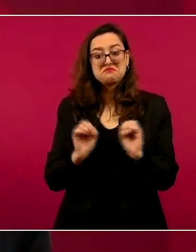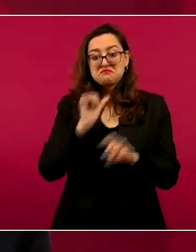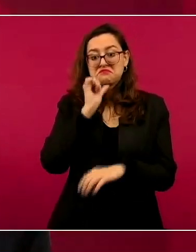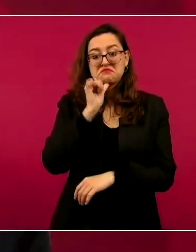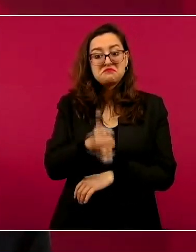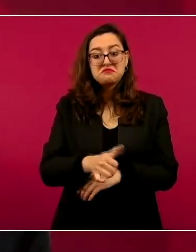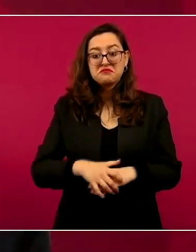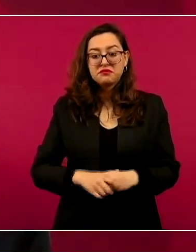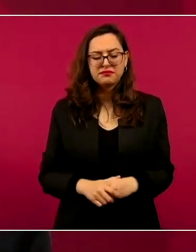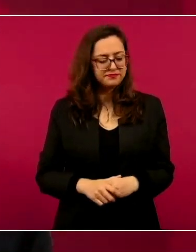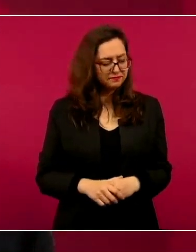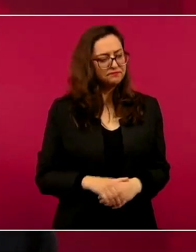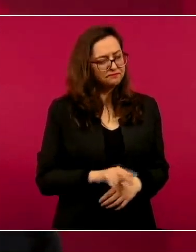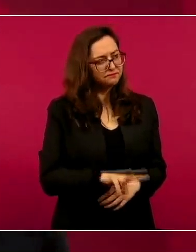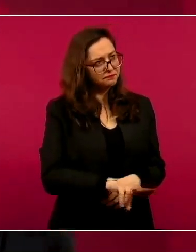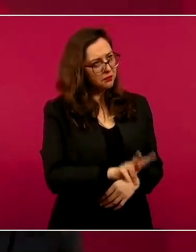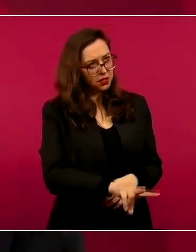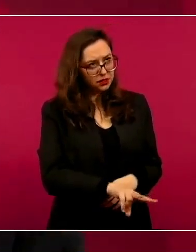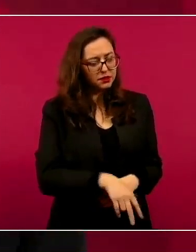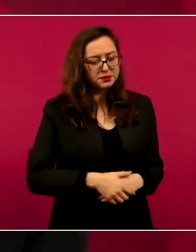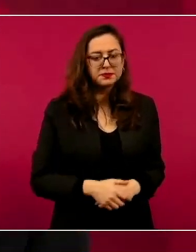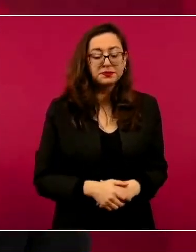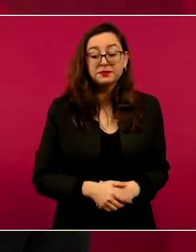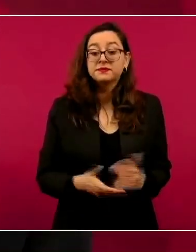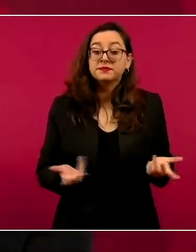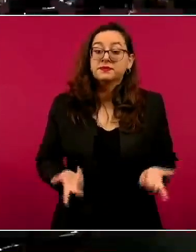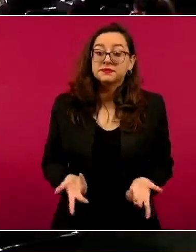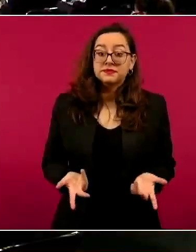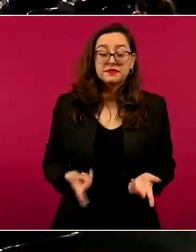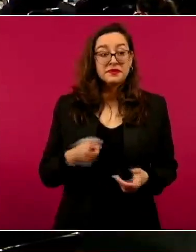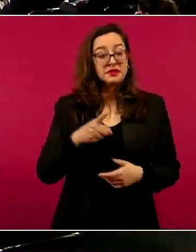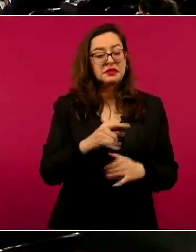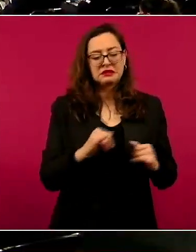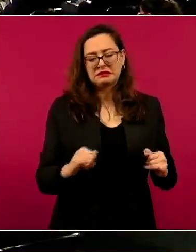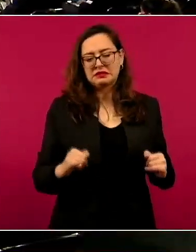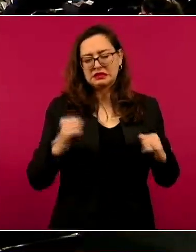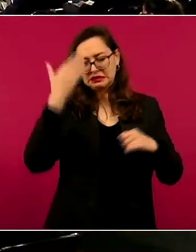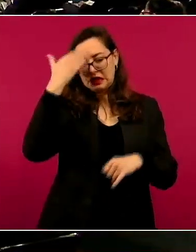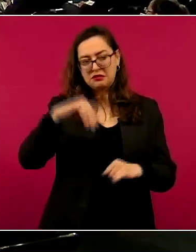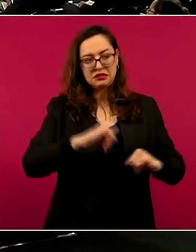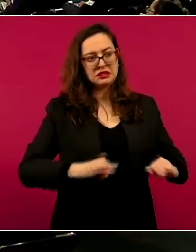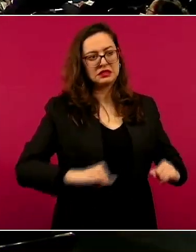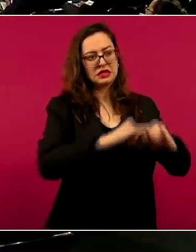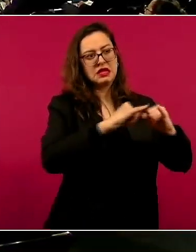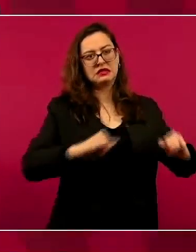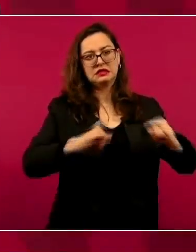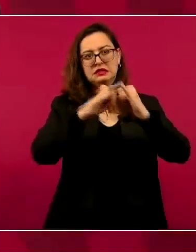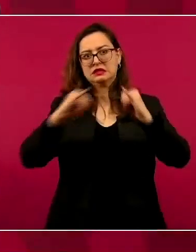Son estos instrumentos que fueron creando